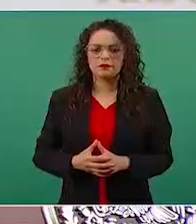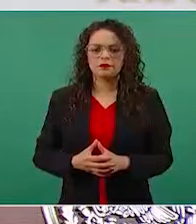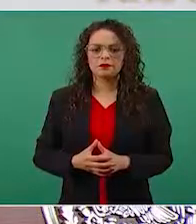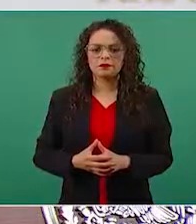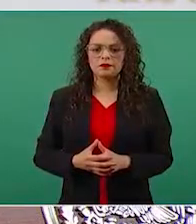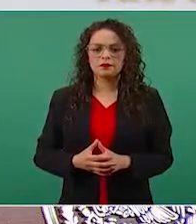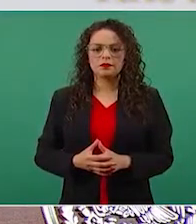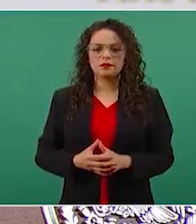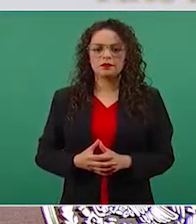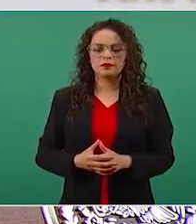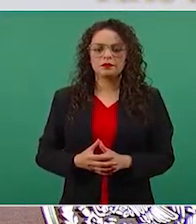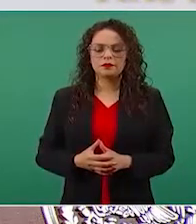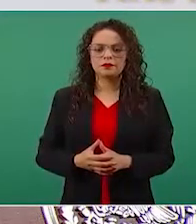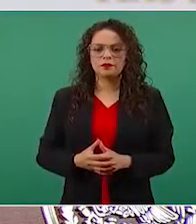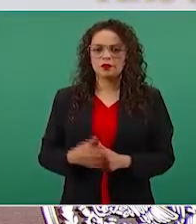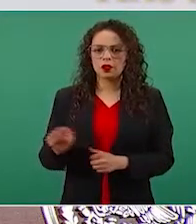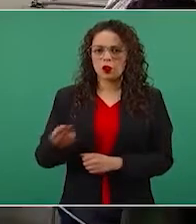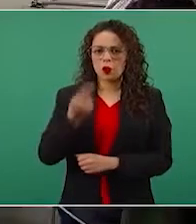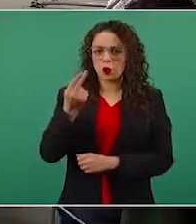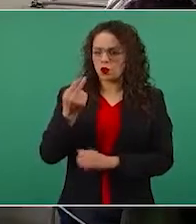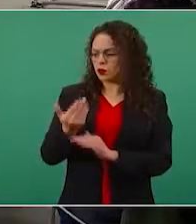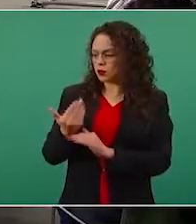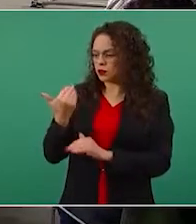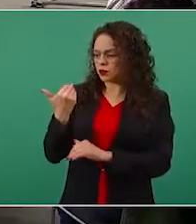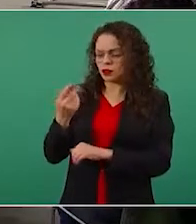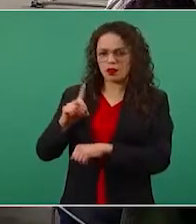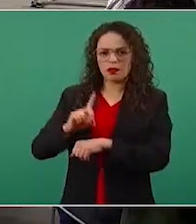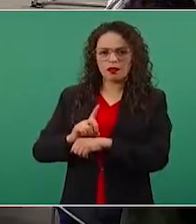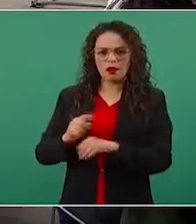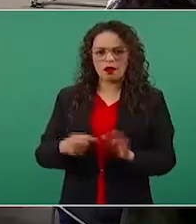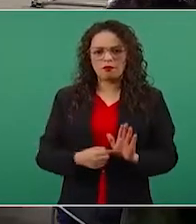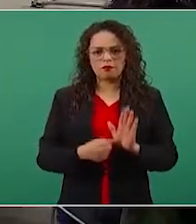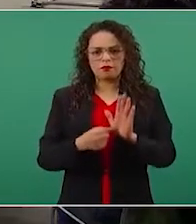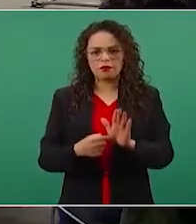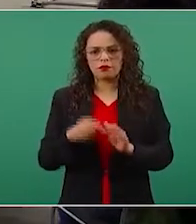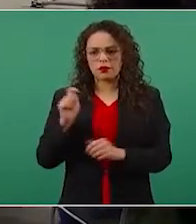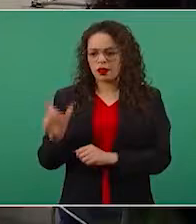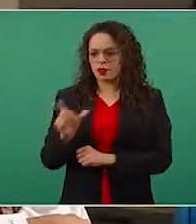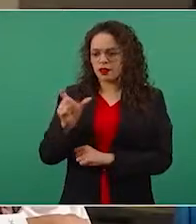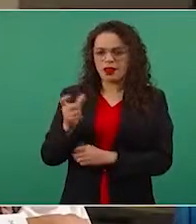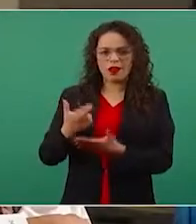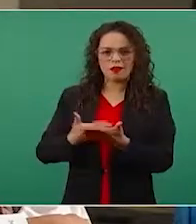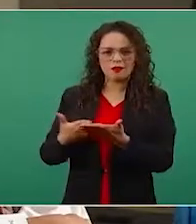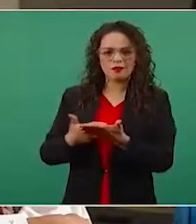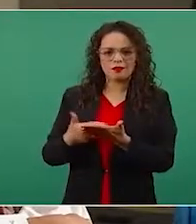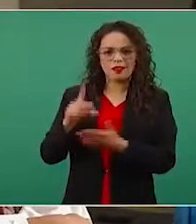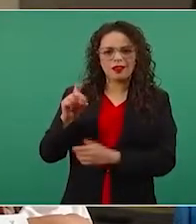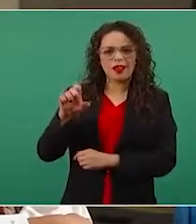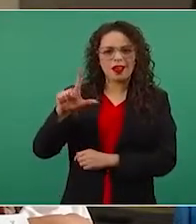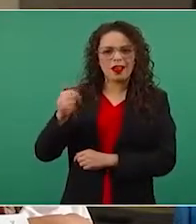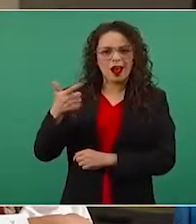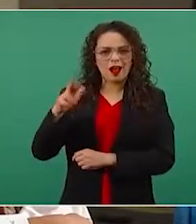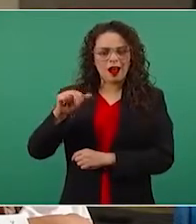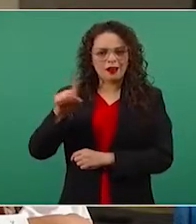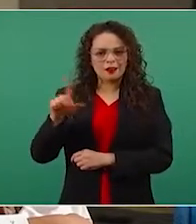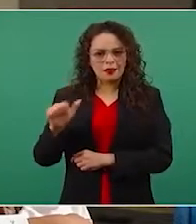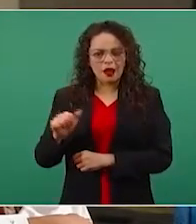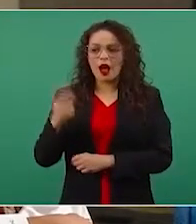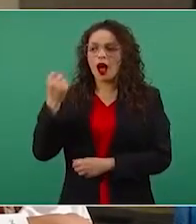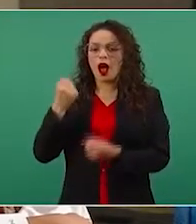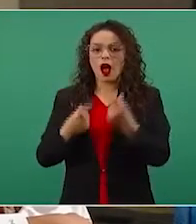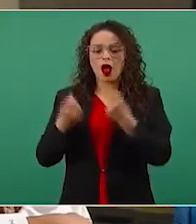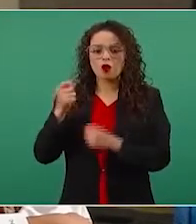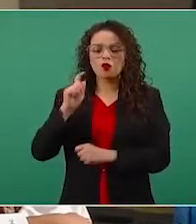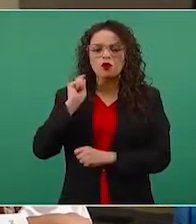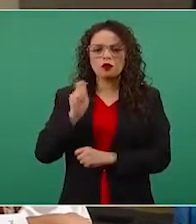Presidente, como usted presentó hace unos días las tarjetas rosas de Adrián de la Garza, hay algunos partidos que lo acusan